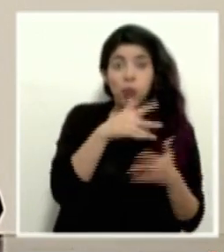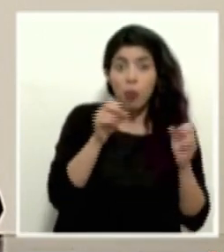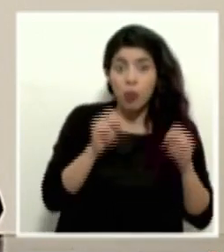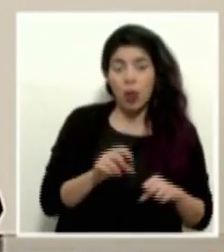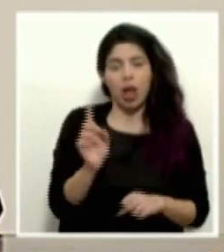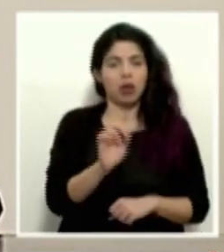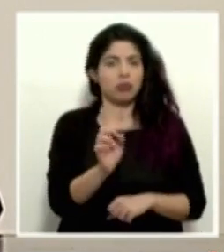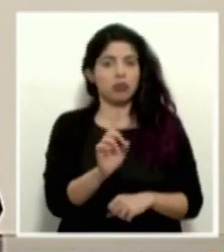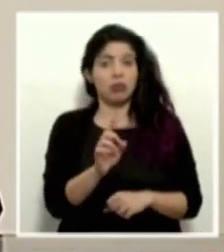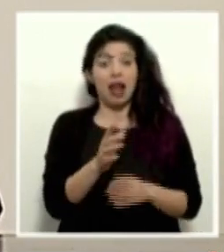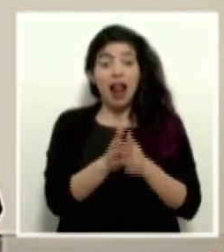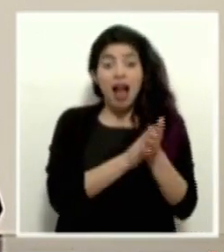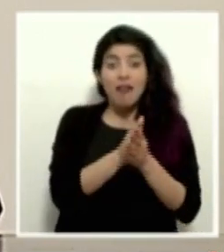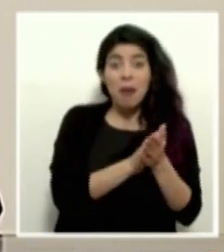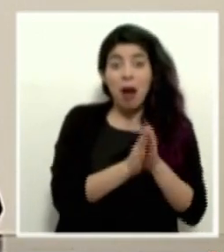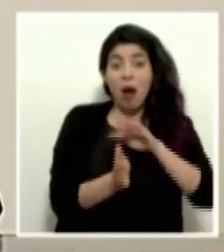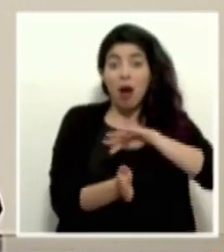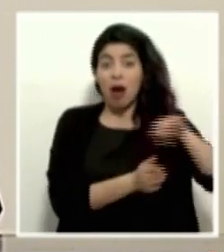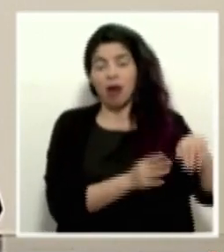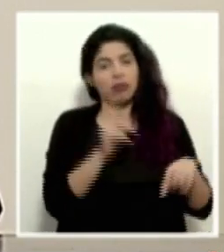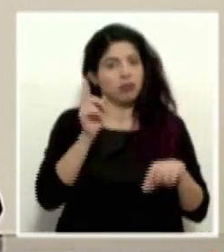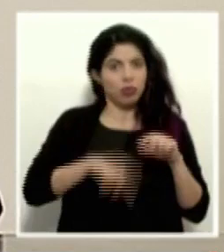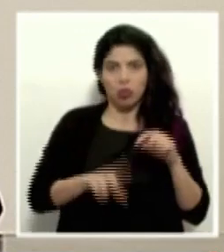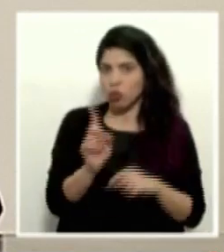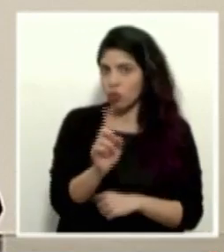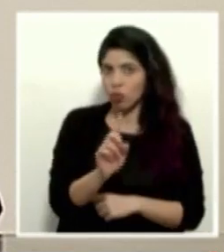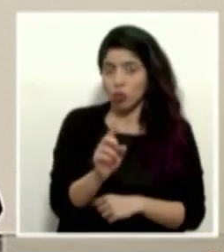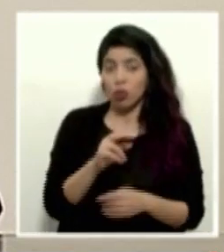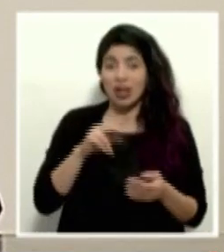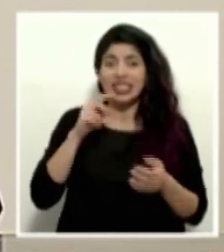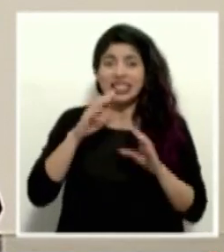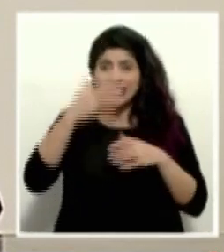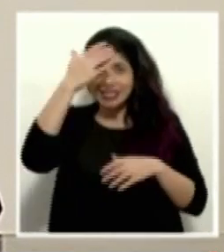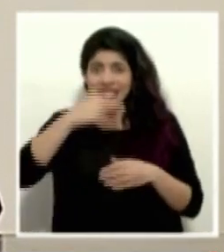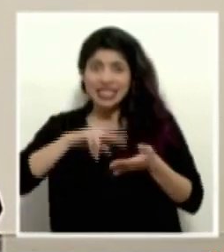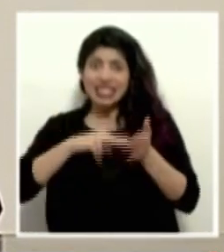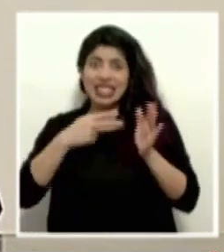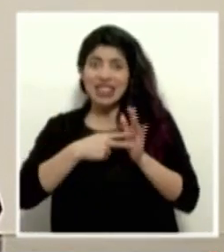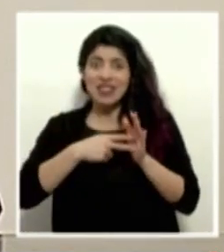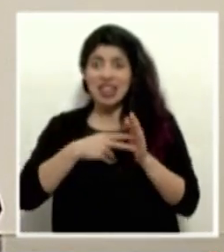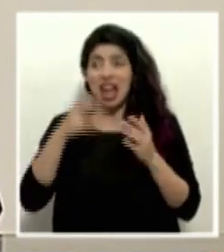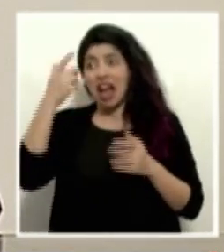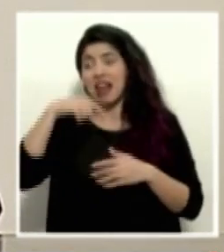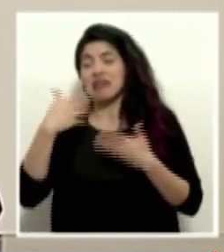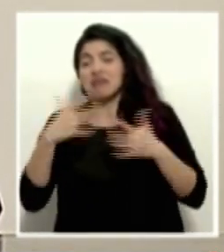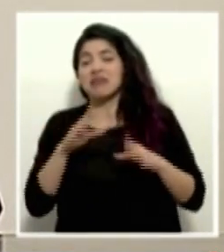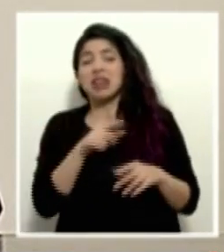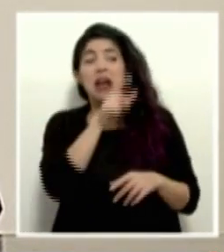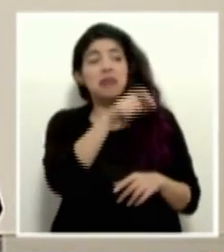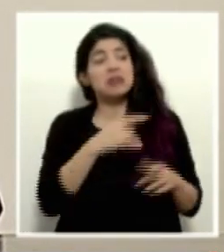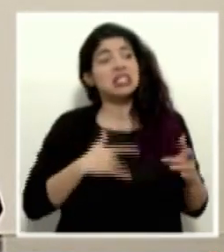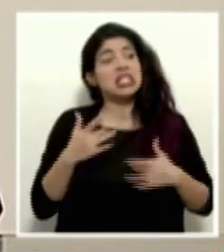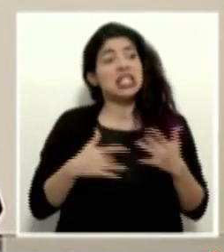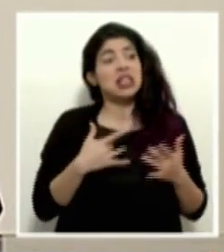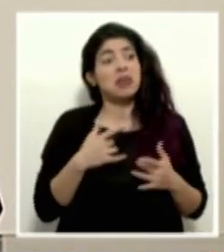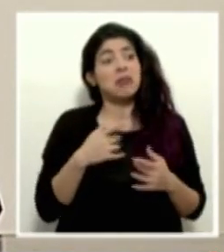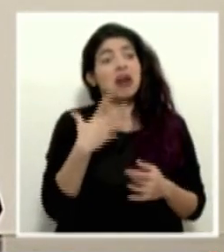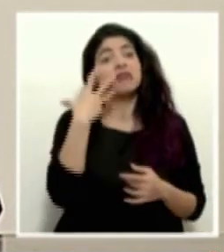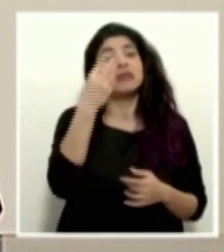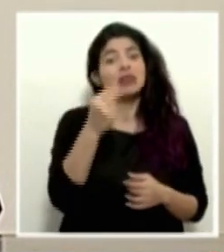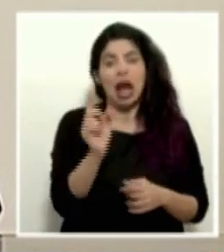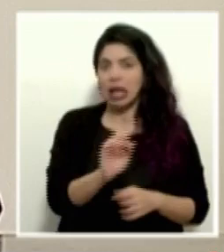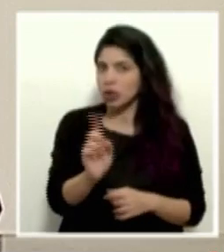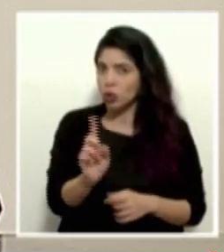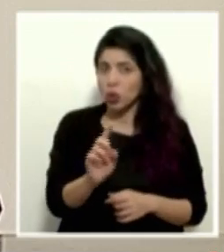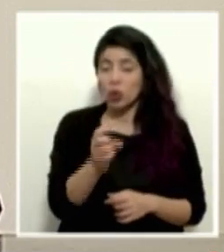no sustituye el lavado frecuente de manos, no sustituye el hecho que una persona con síntomas que no salga de la